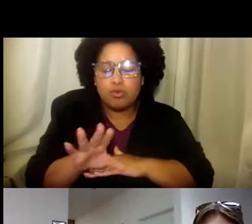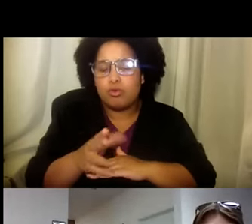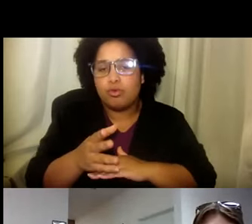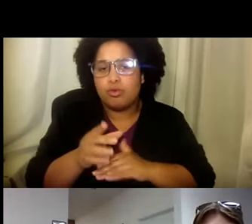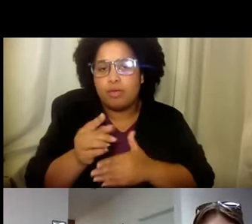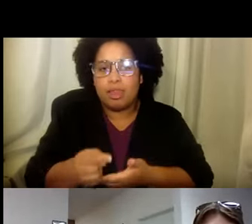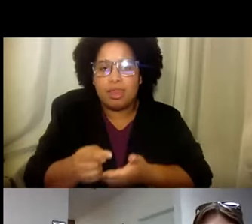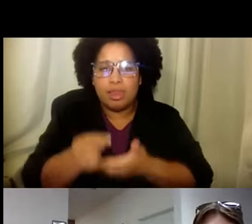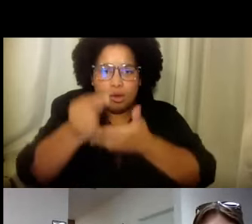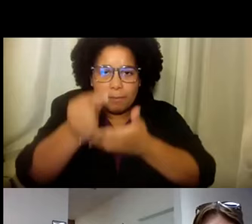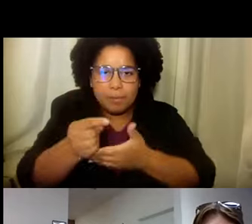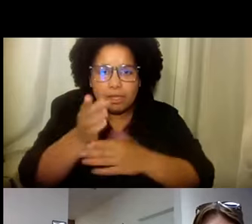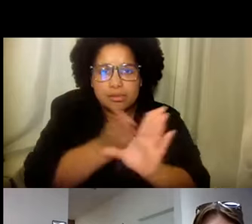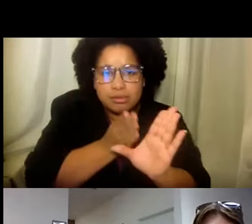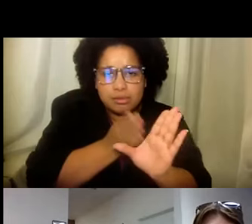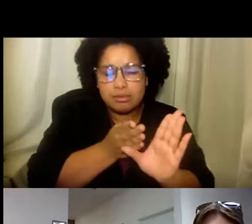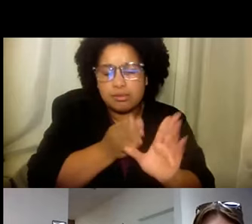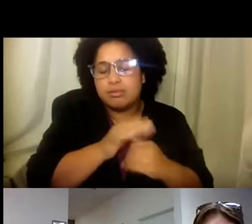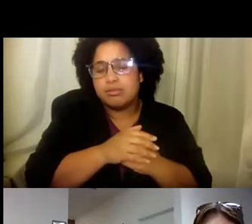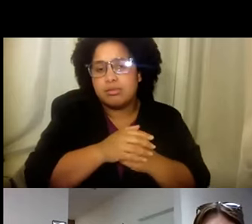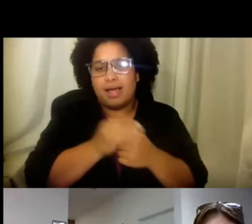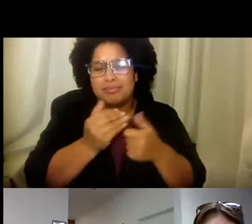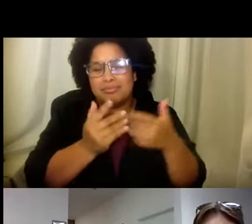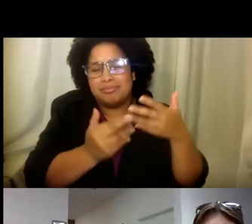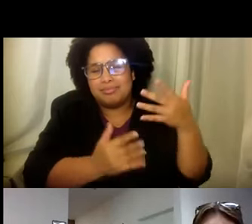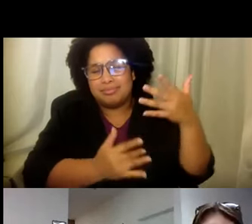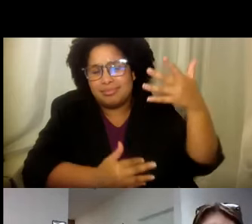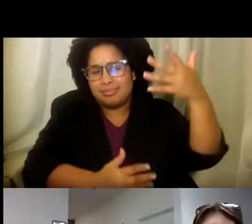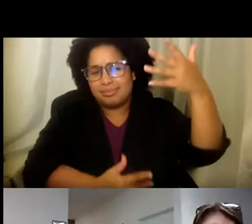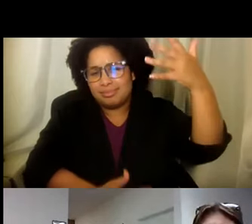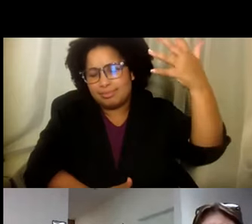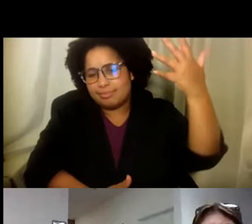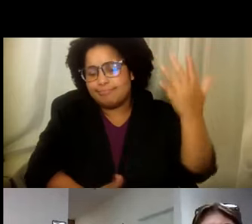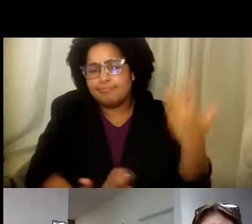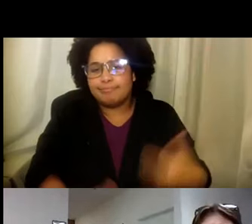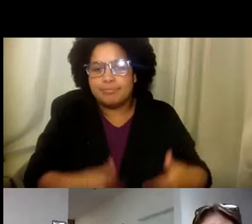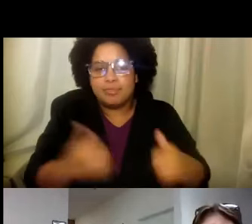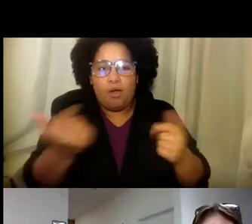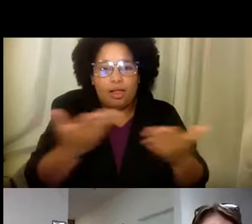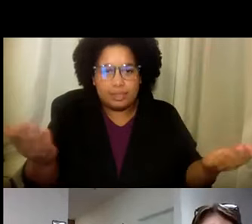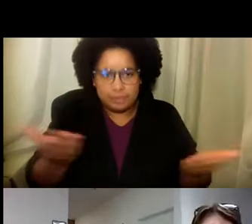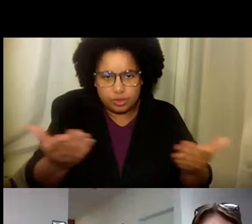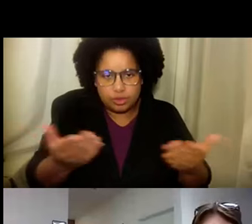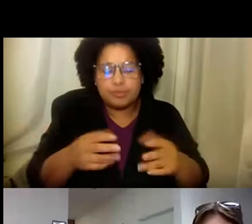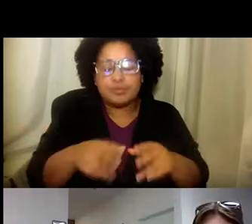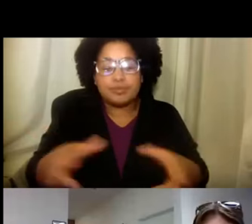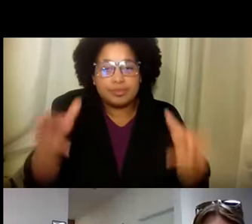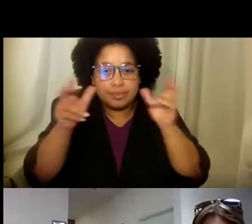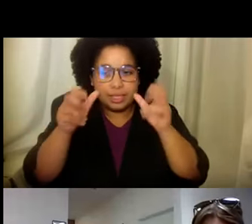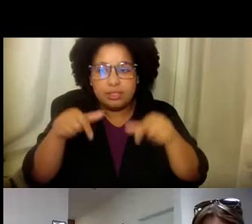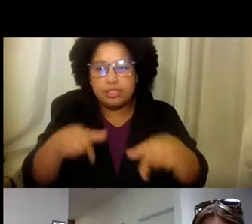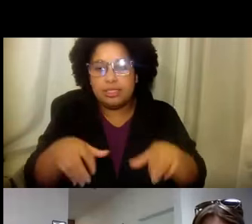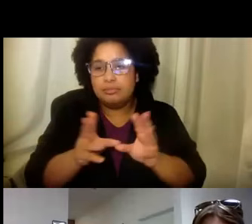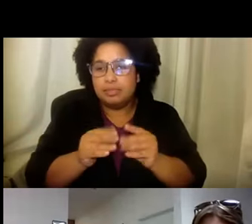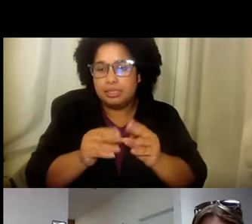Son consejeros. Son. Terapistas. La lista. Continúa. Y continúa. Creo yo. Que todos los que. Están presentes.